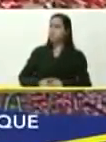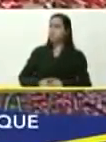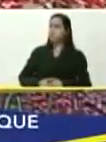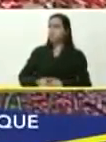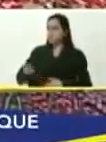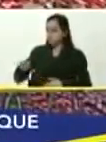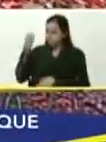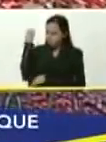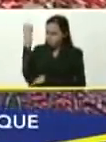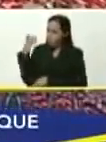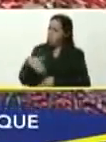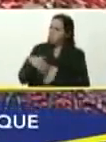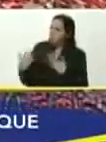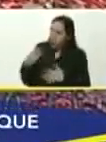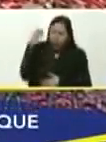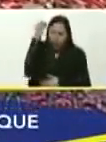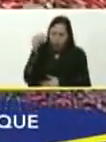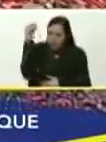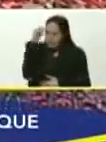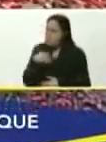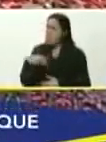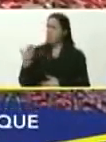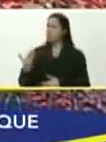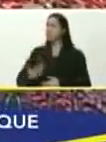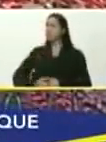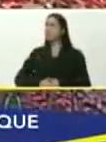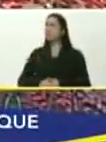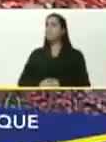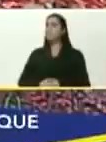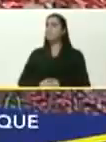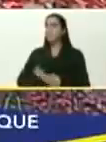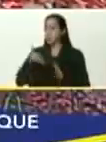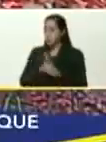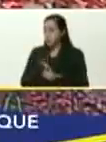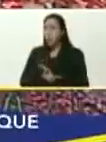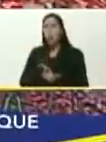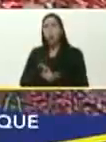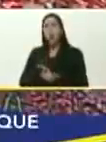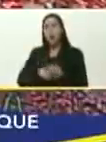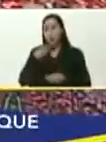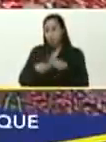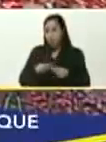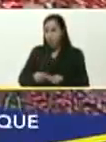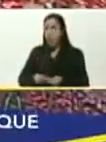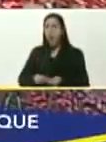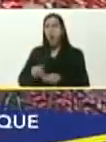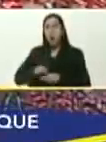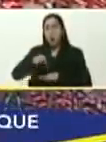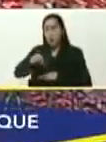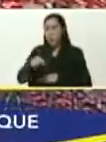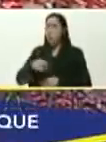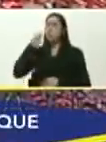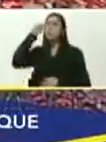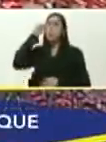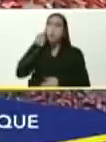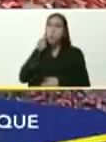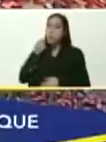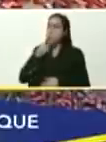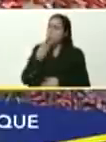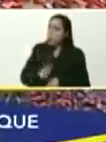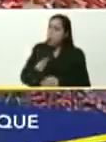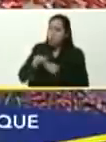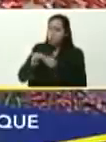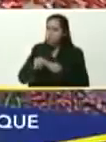me dices, cuál es tu apreciación, de toda esta batalla, que se ha tenido, por poner el municipio Sucre, bueno,